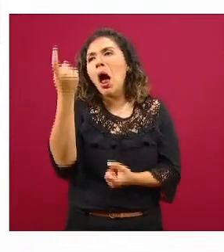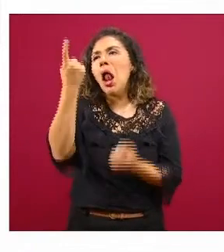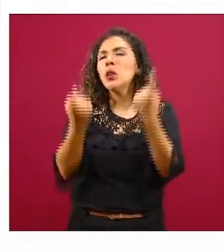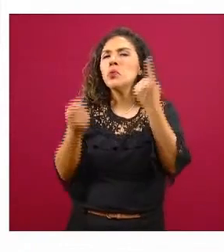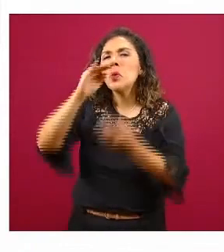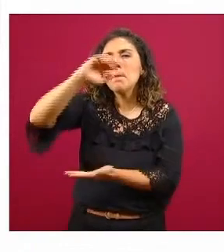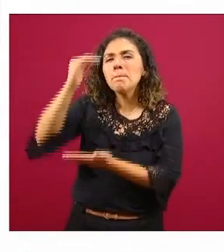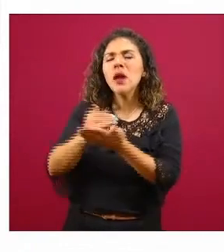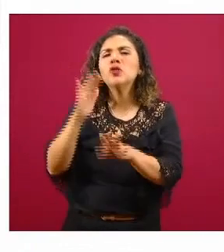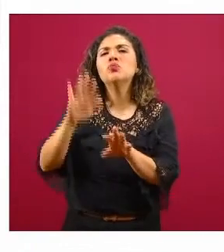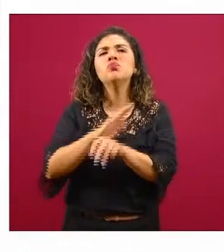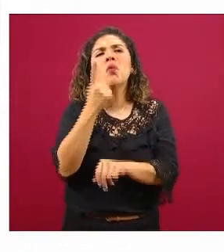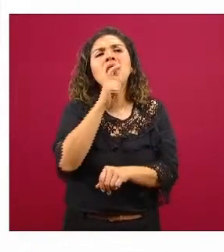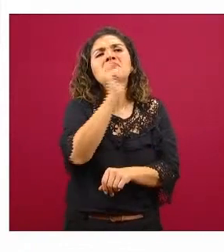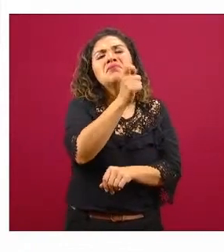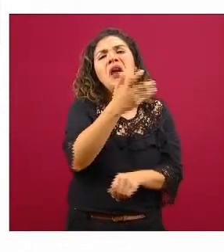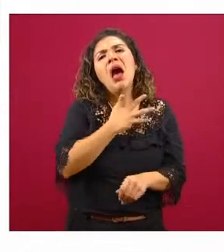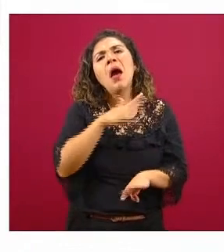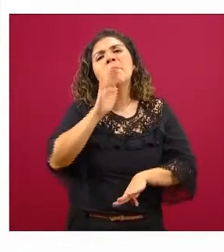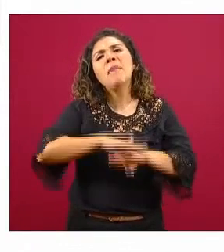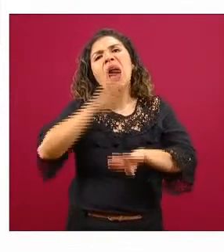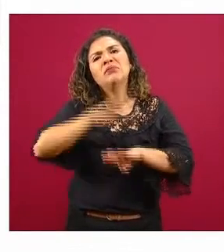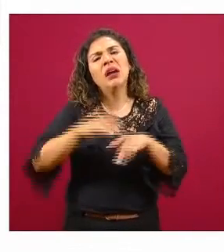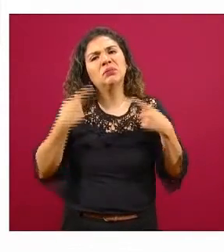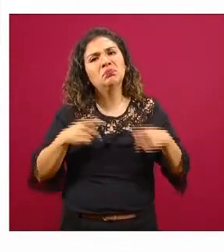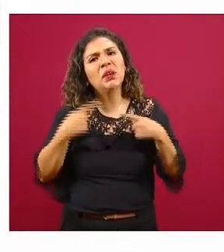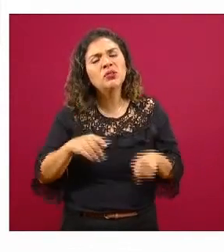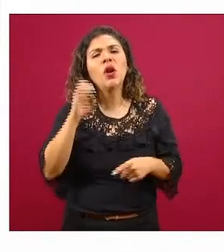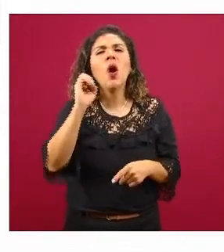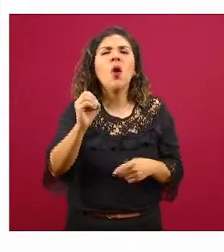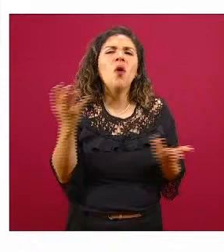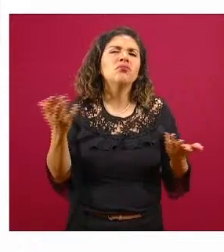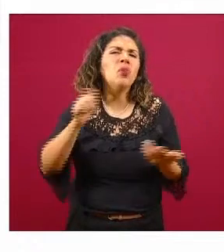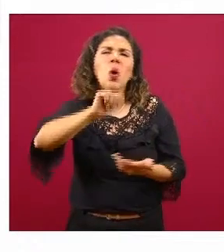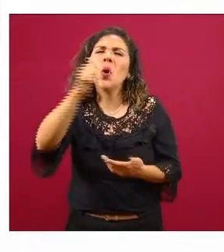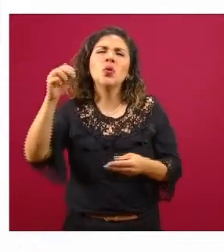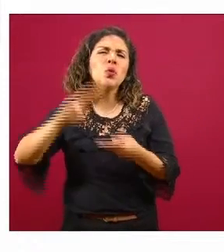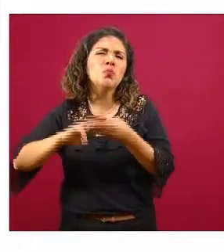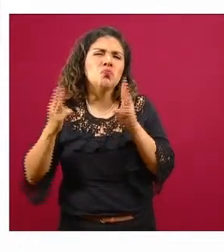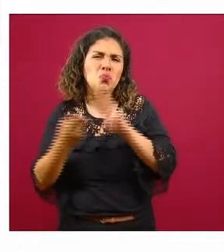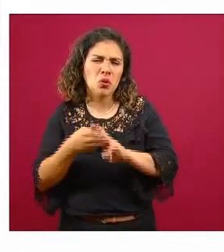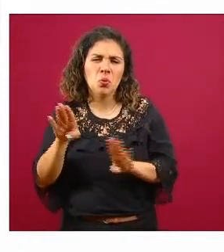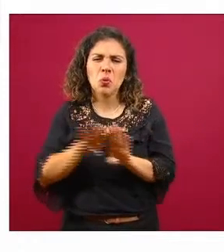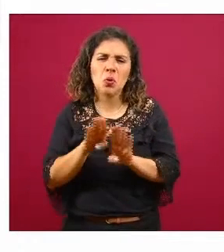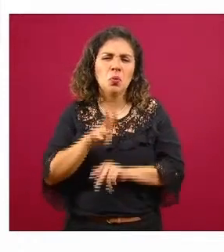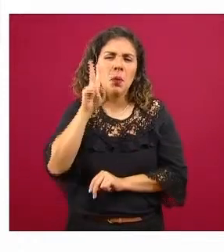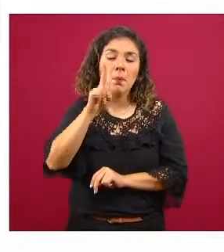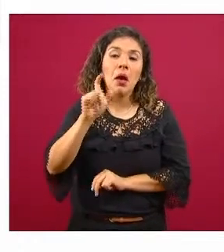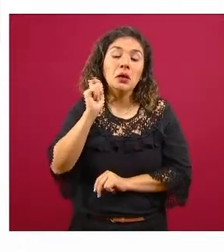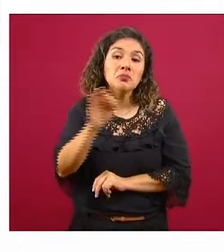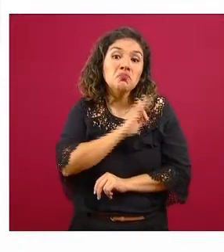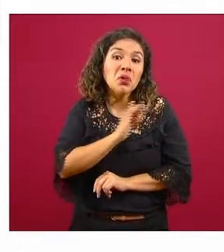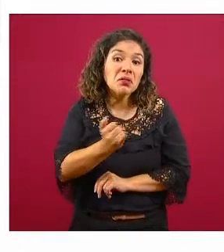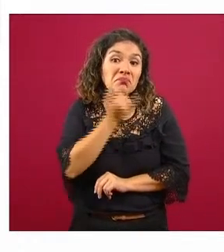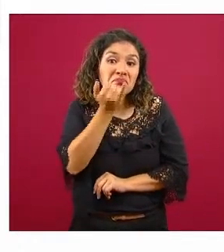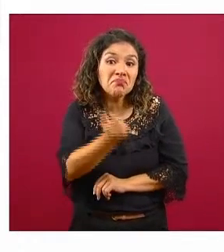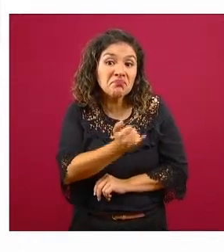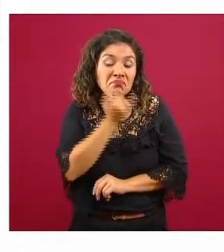la densidad de población que tiene pero quizá también por algunas otras causas a lo mejor no lo van a ver aquí perfectamente bien como les digo probablemente